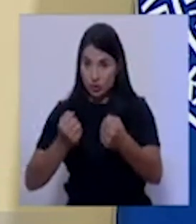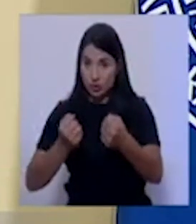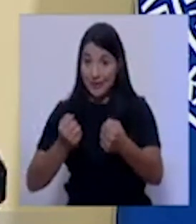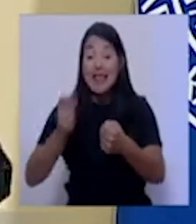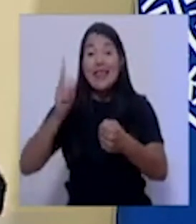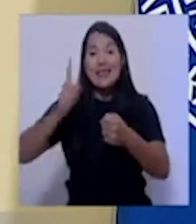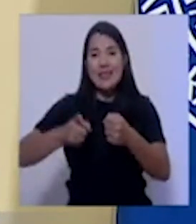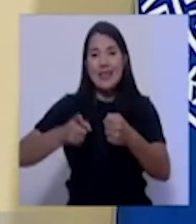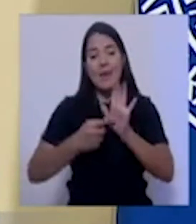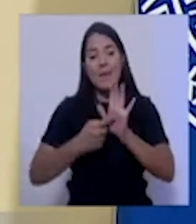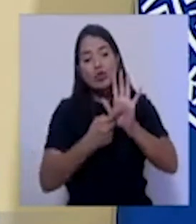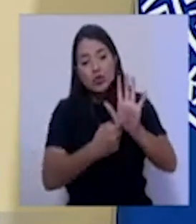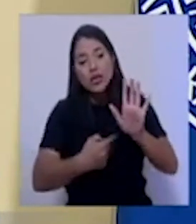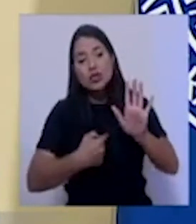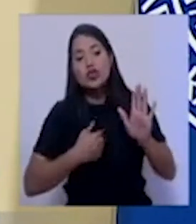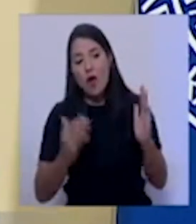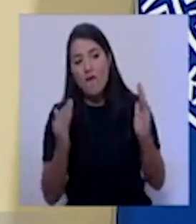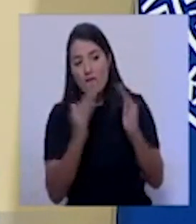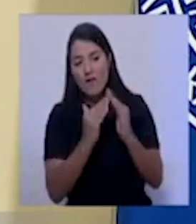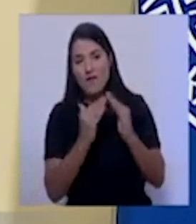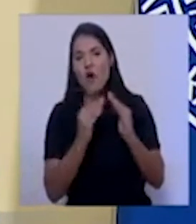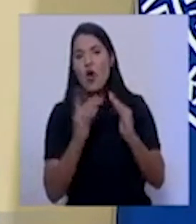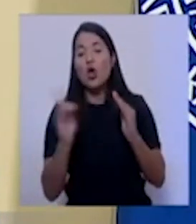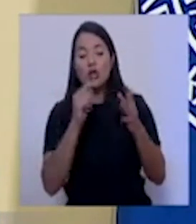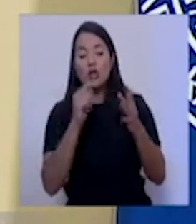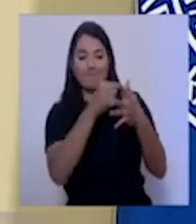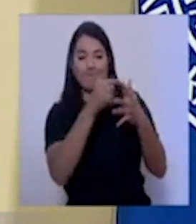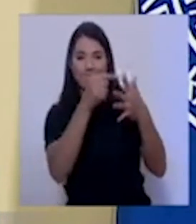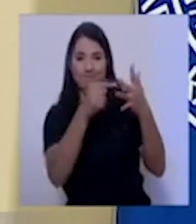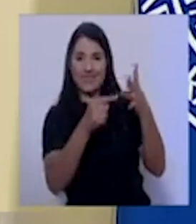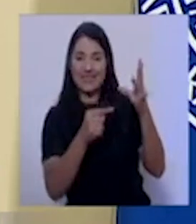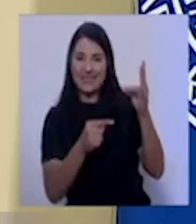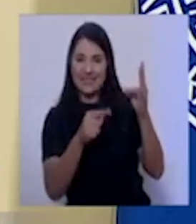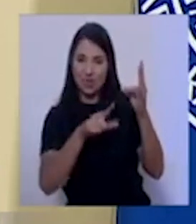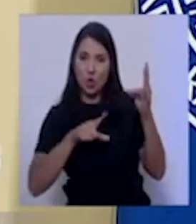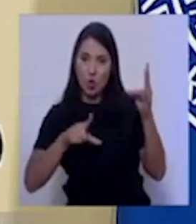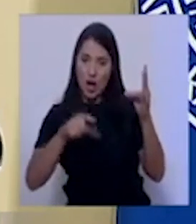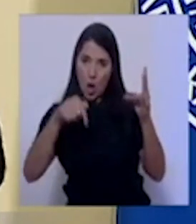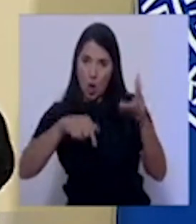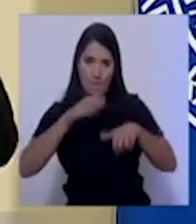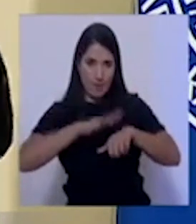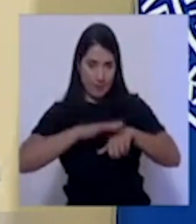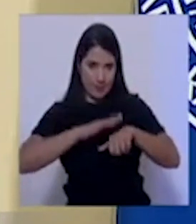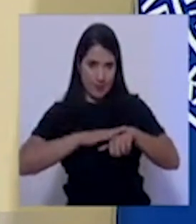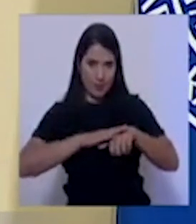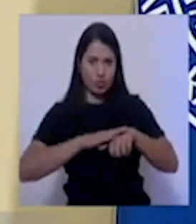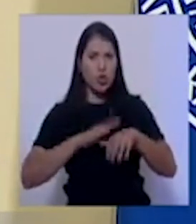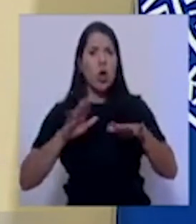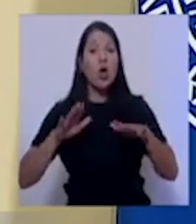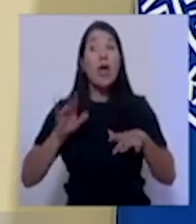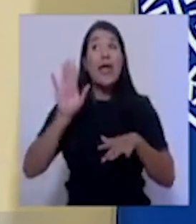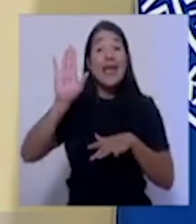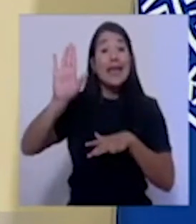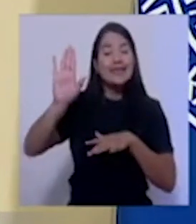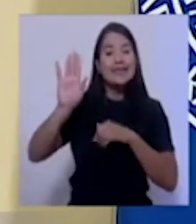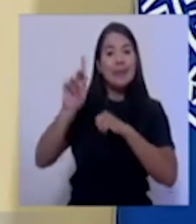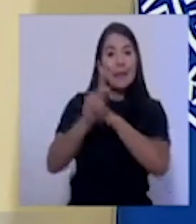autorizando el día de hoy. La licencia de conducir en Estados Unidos, por legislación de ese país,